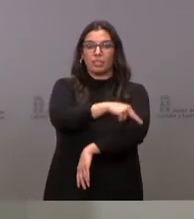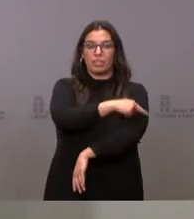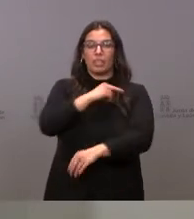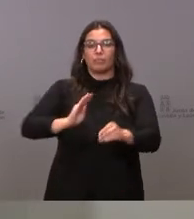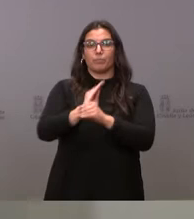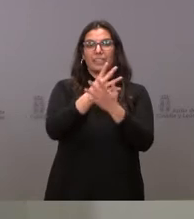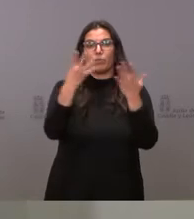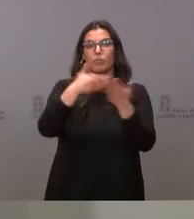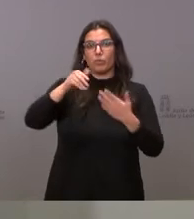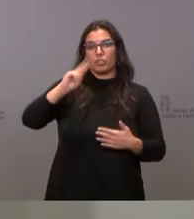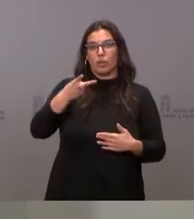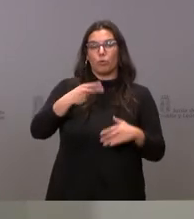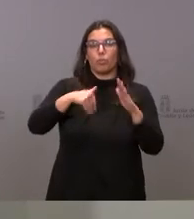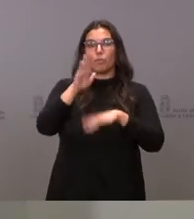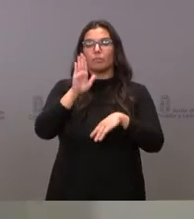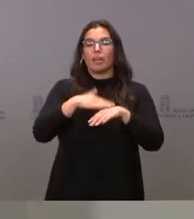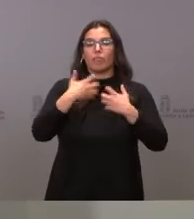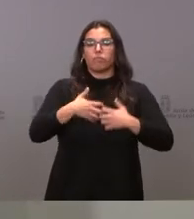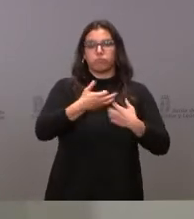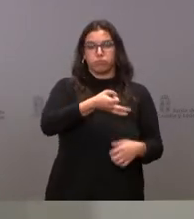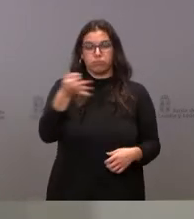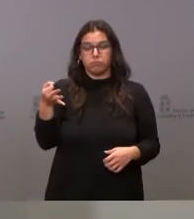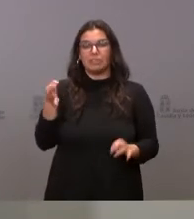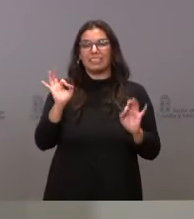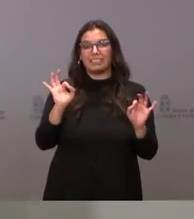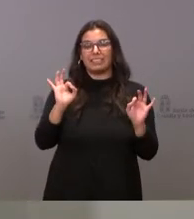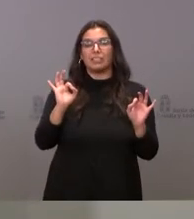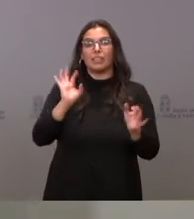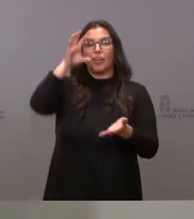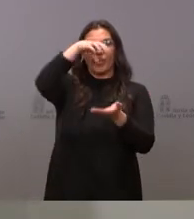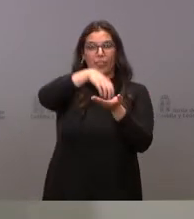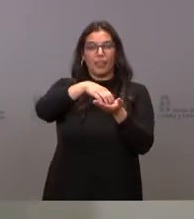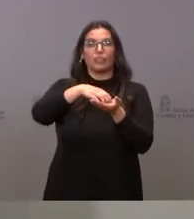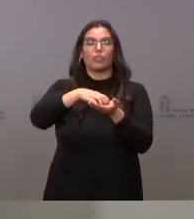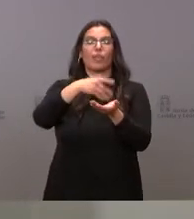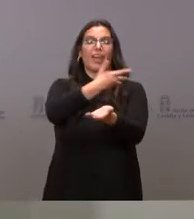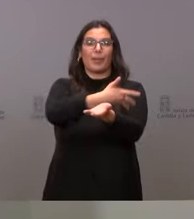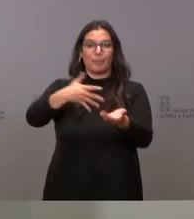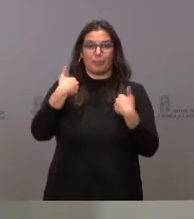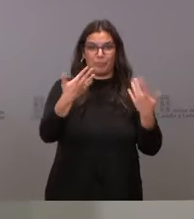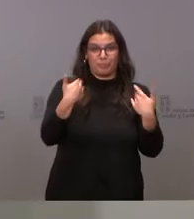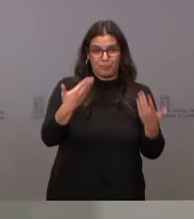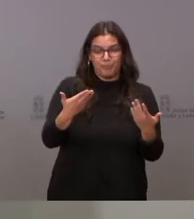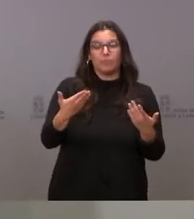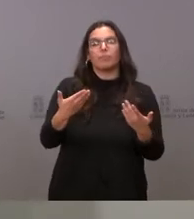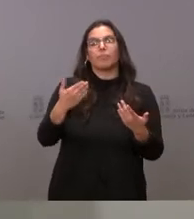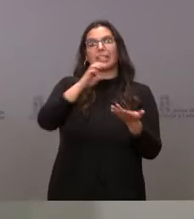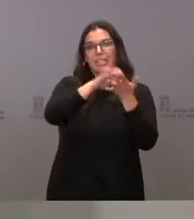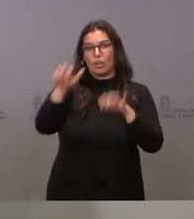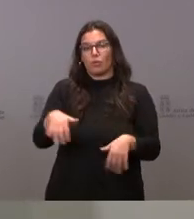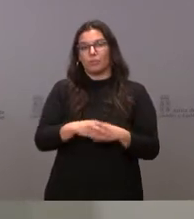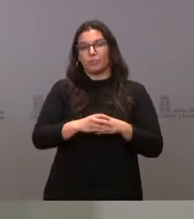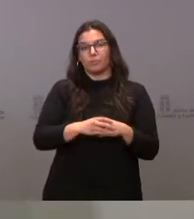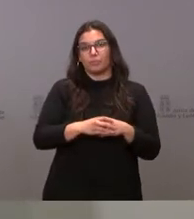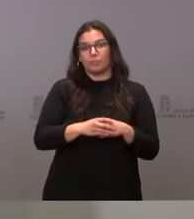diecinueve millones de euros al correcto funcionamiento de nuestro centro de hemoterapia y hemodonación de Castilla y León, el